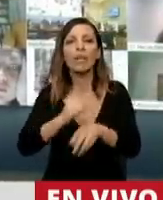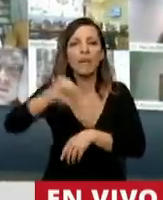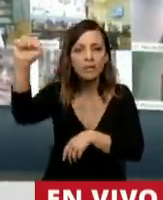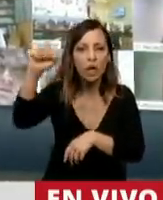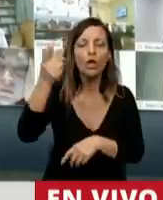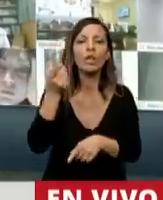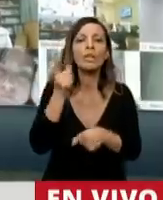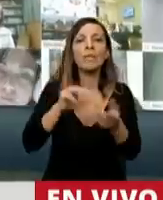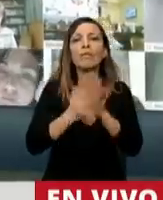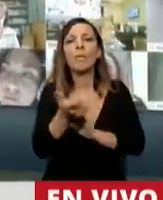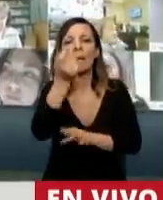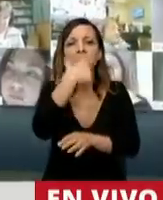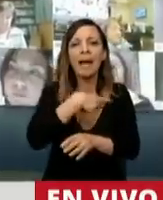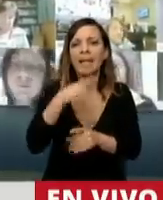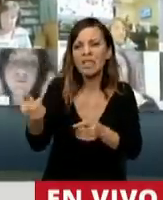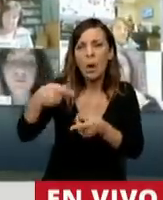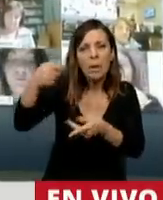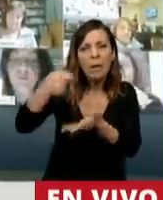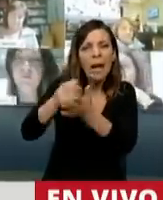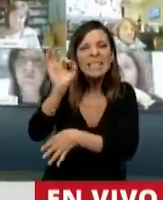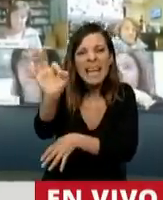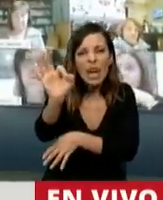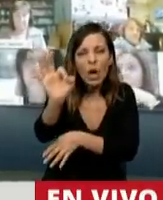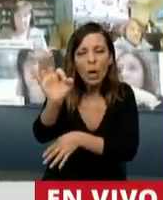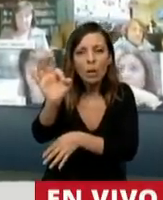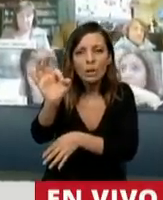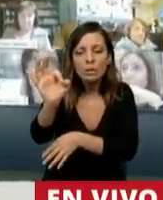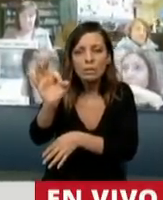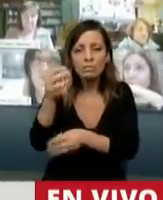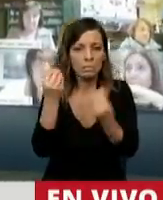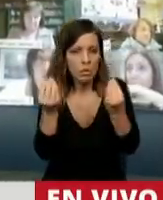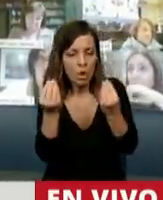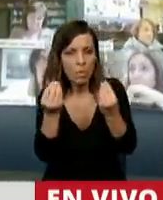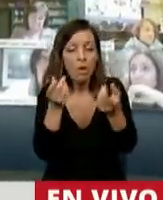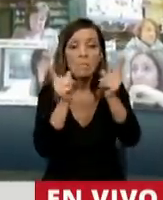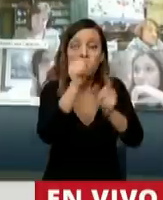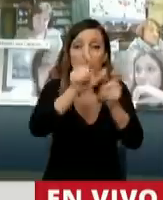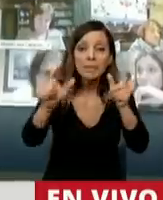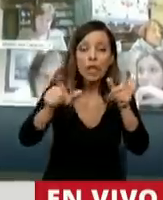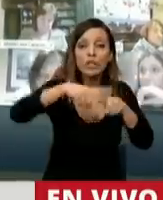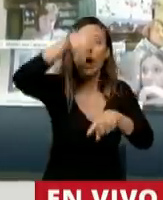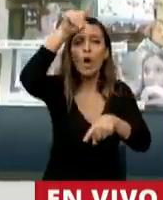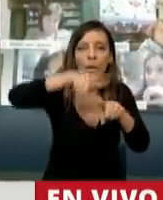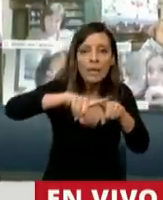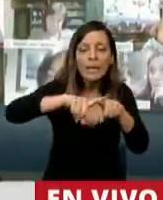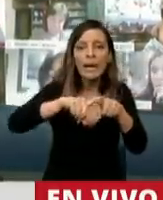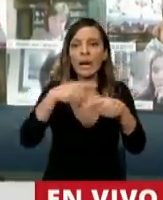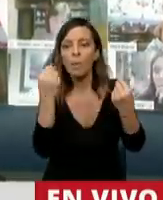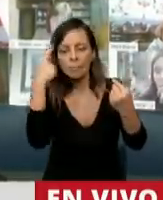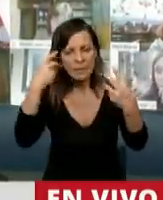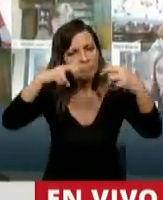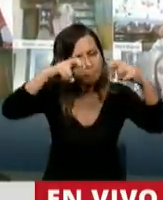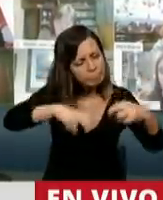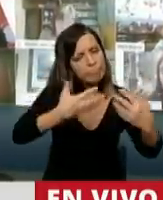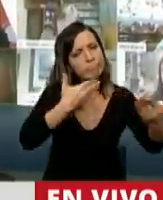reforma tributaria de Macrismo, terminan pagando cero? Y que los mismos que están todo el día, en vez de hacer un acto de constricción y sentarse ahí